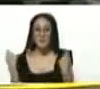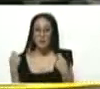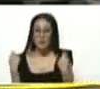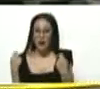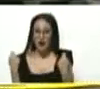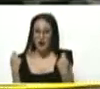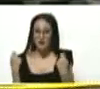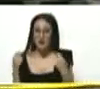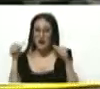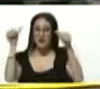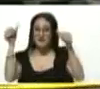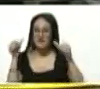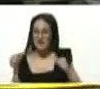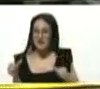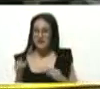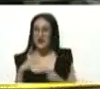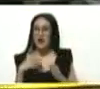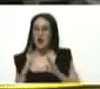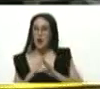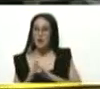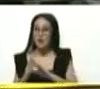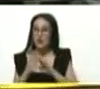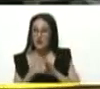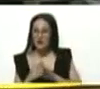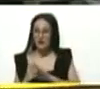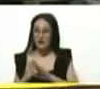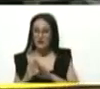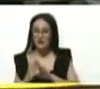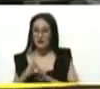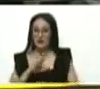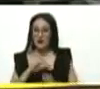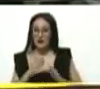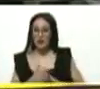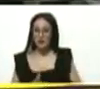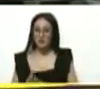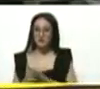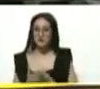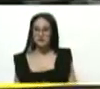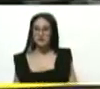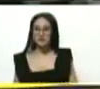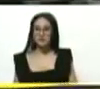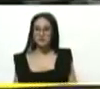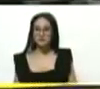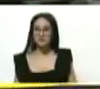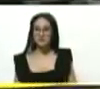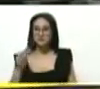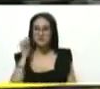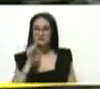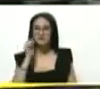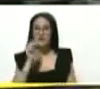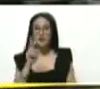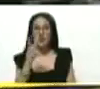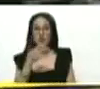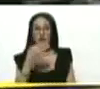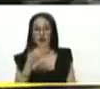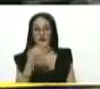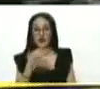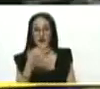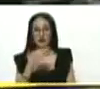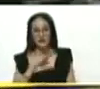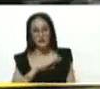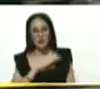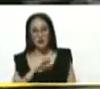con afiches hechos en la comunidad de puño y letra de la comunidad y el sábado a las dos de la tarde en su